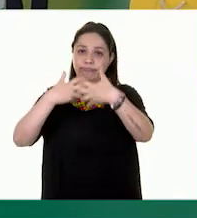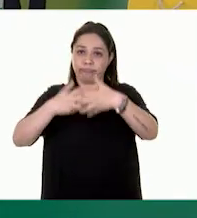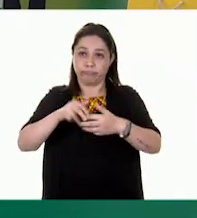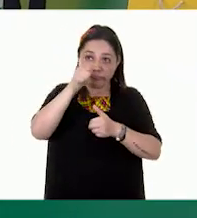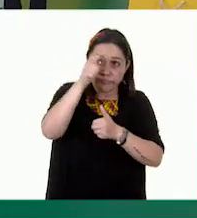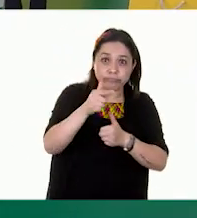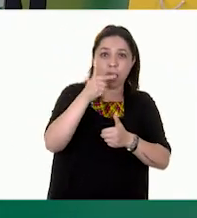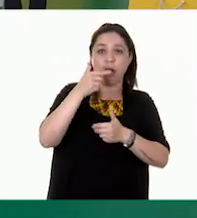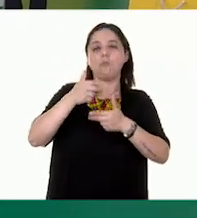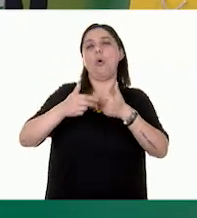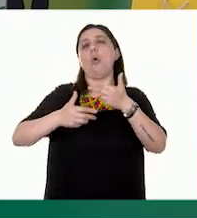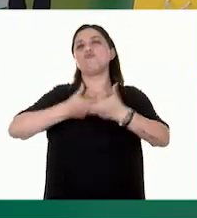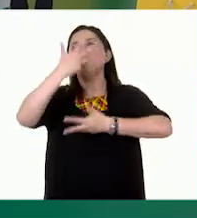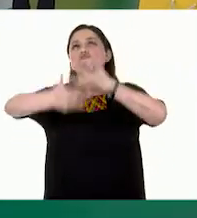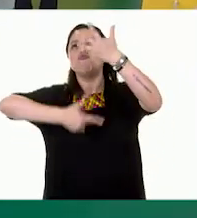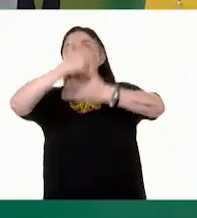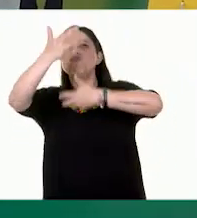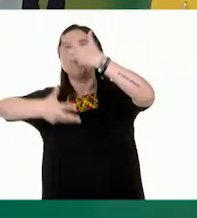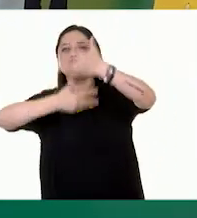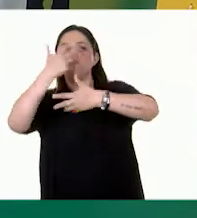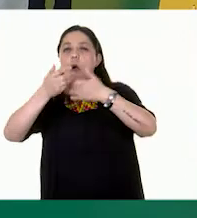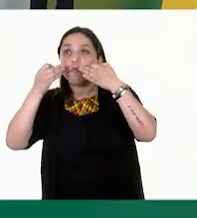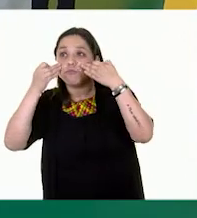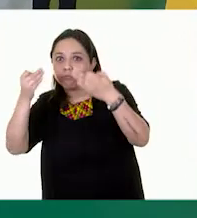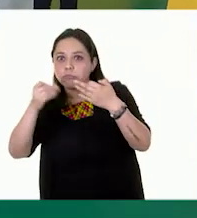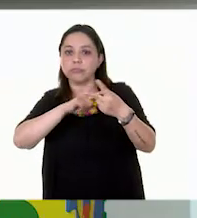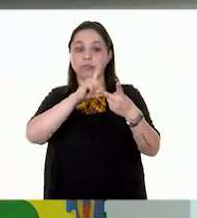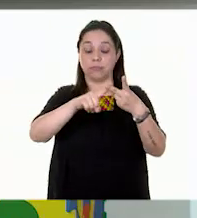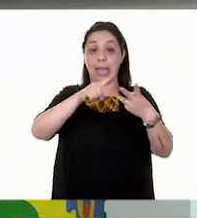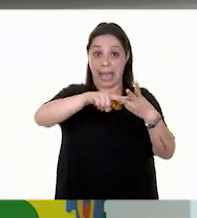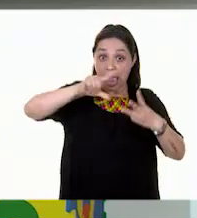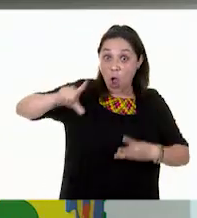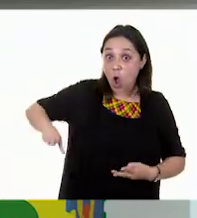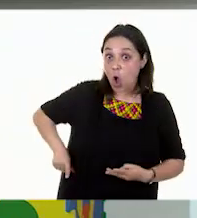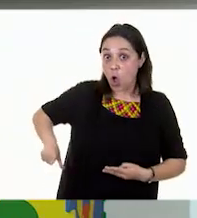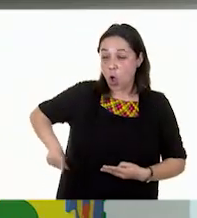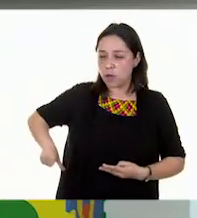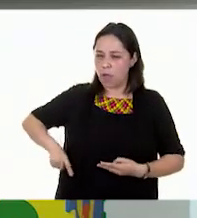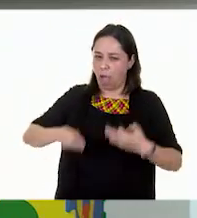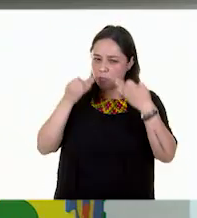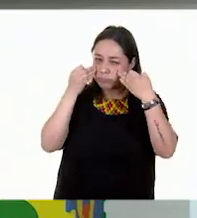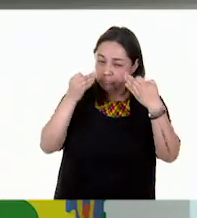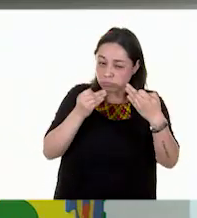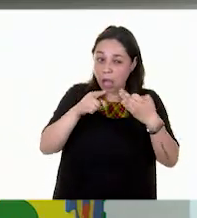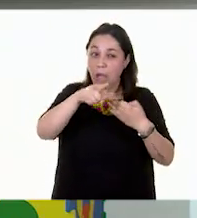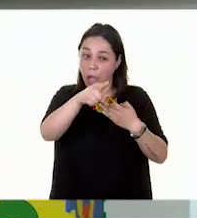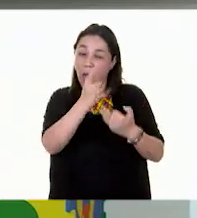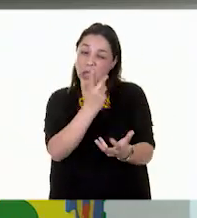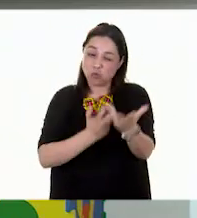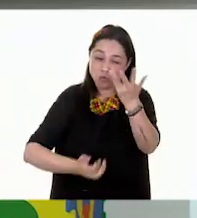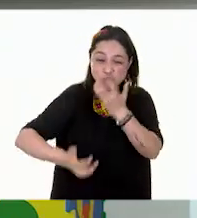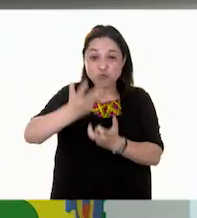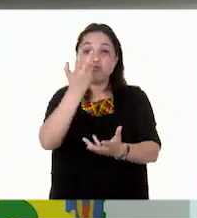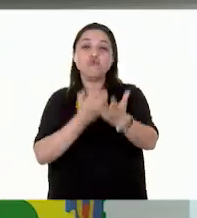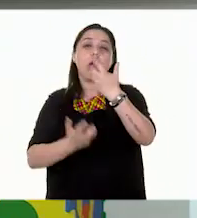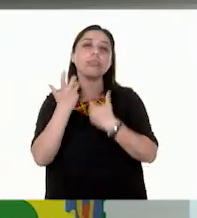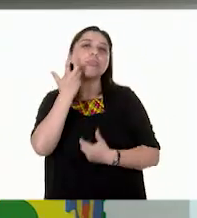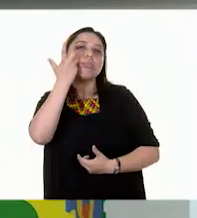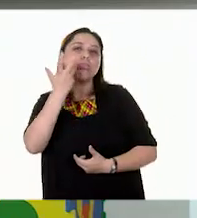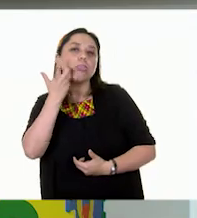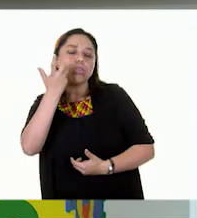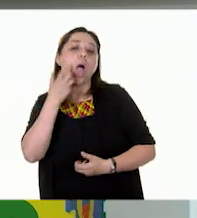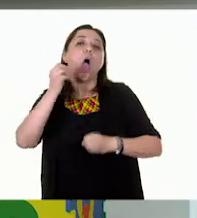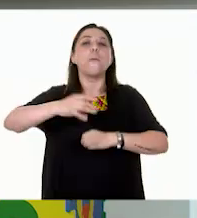Muy bien. Que las autoridades sancionen a las personas que provocan incendios o que queman